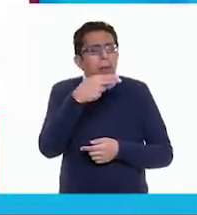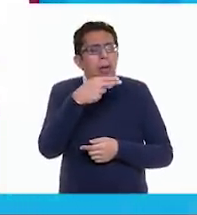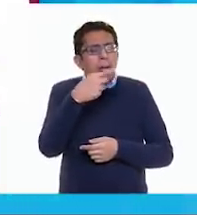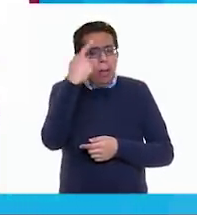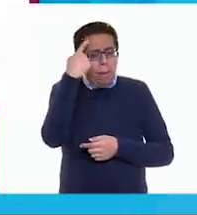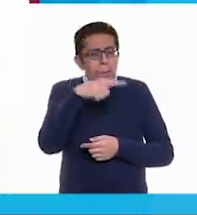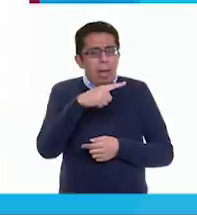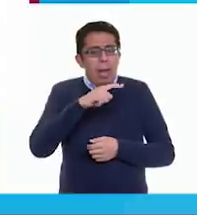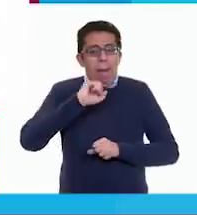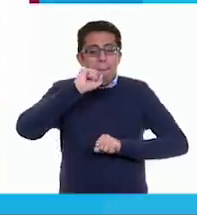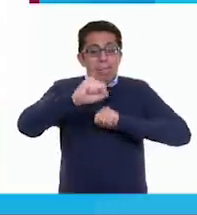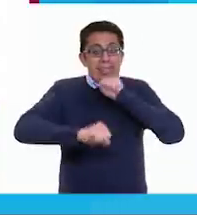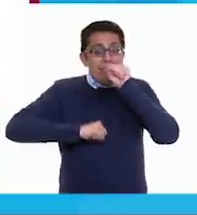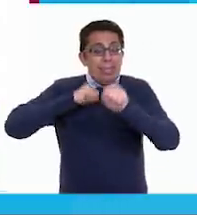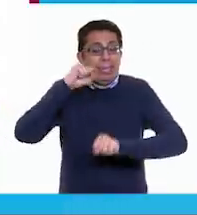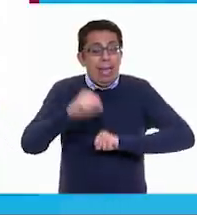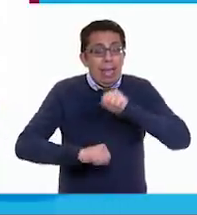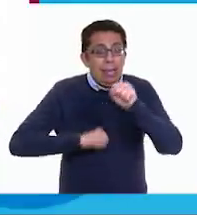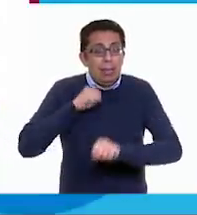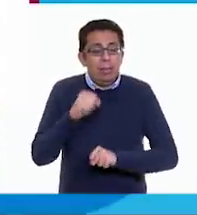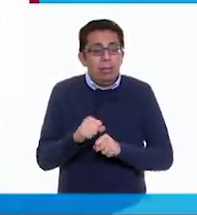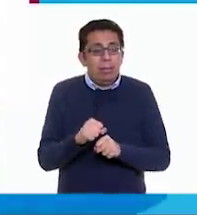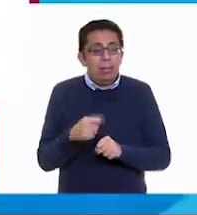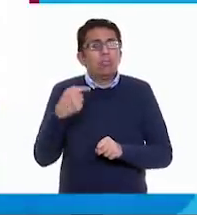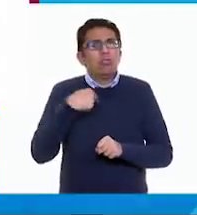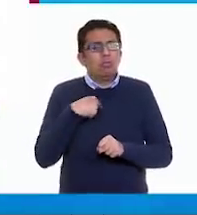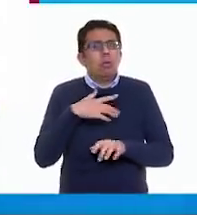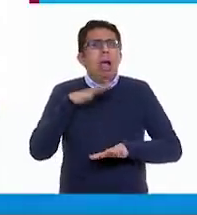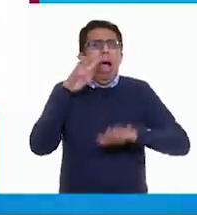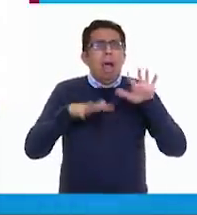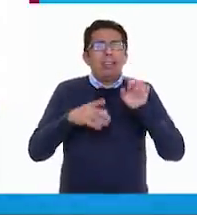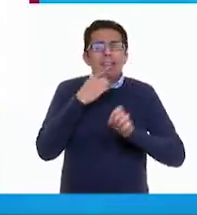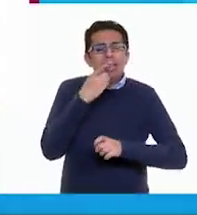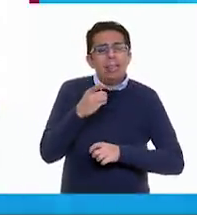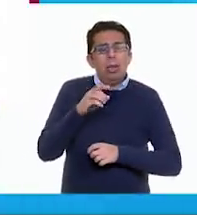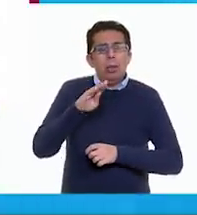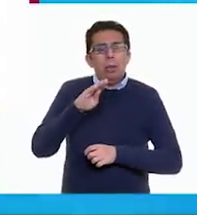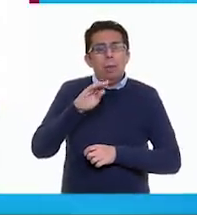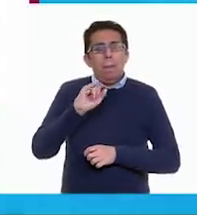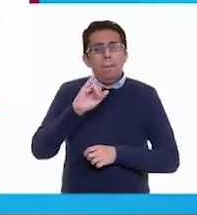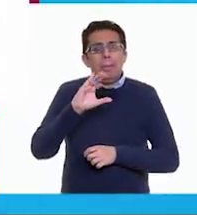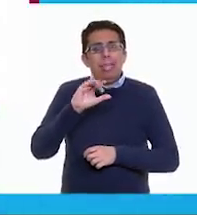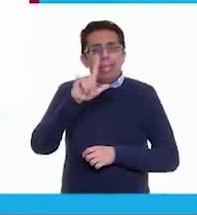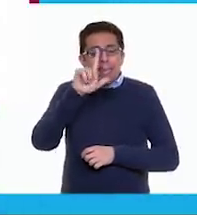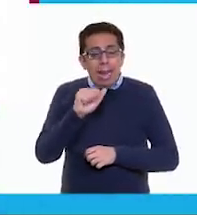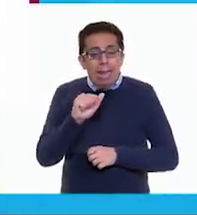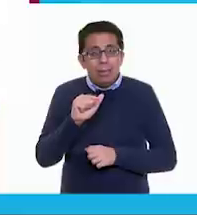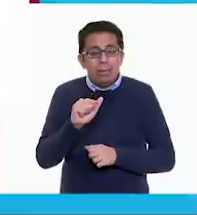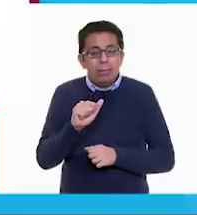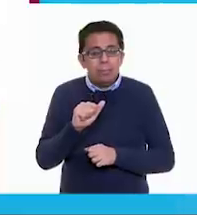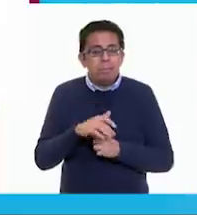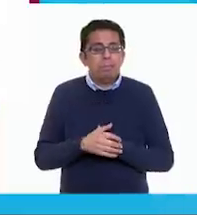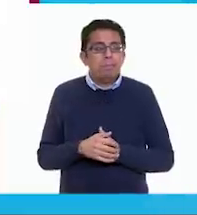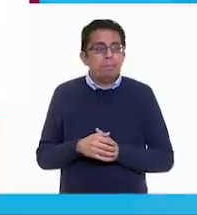Ah, ¿la bicicleta? Ah, yo a veces le digo bicla. Bicla. A mí bicla.